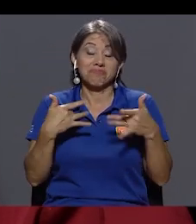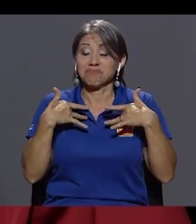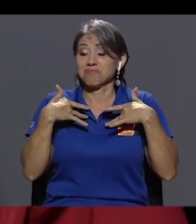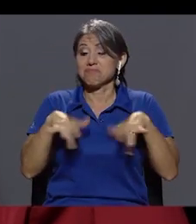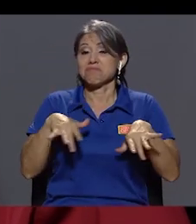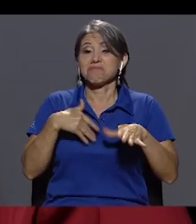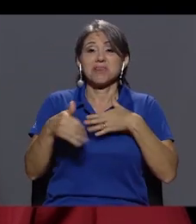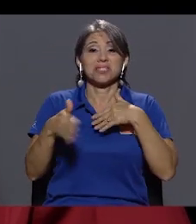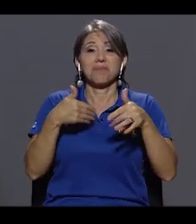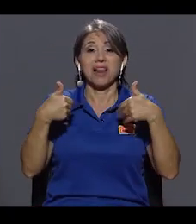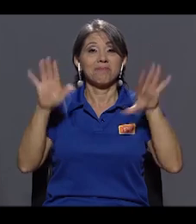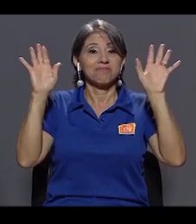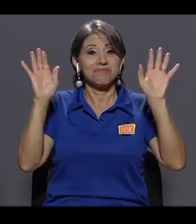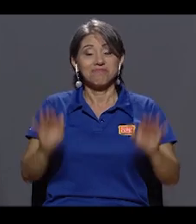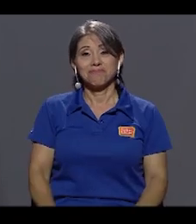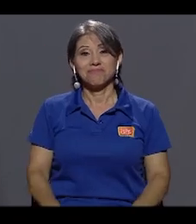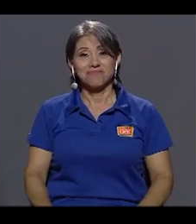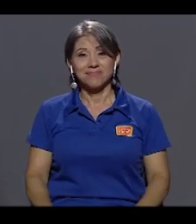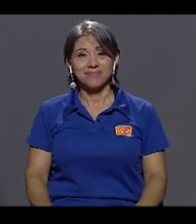el sentido, ¿verdad?